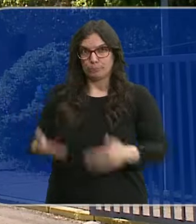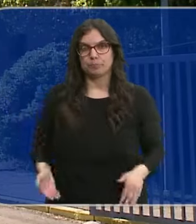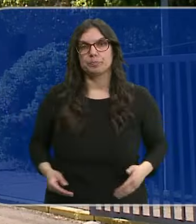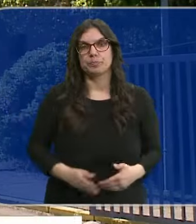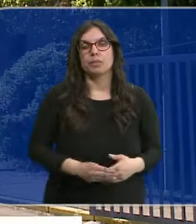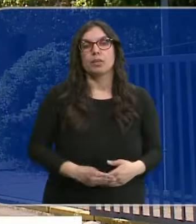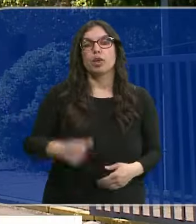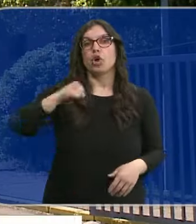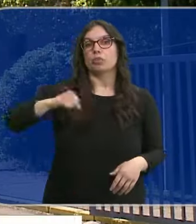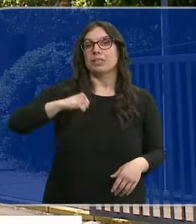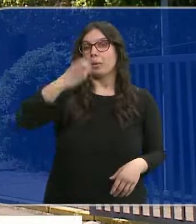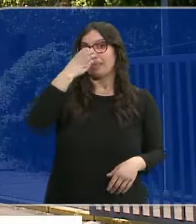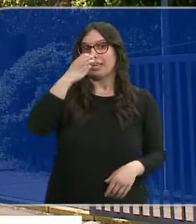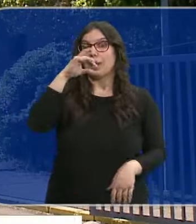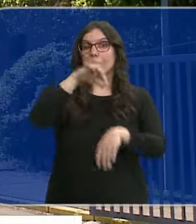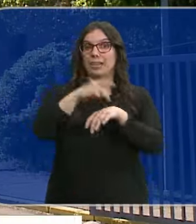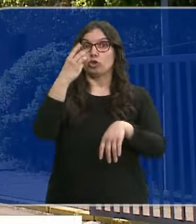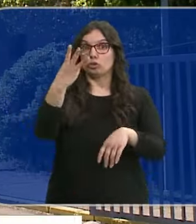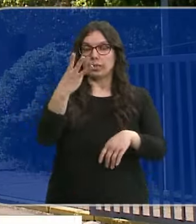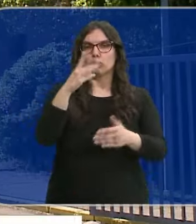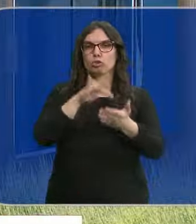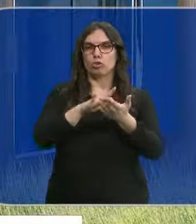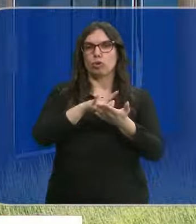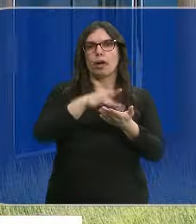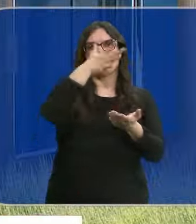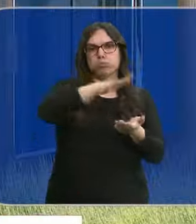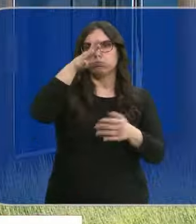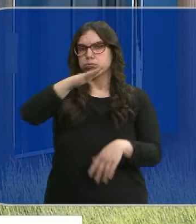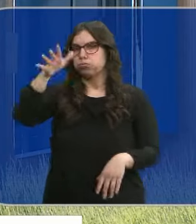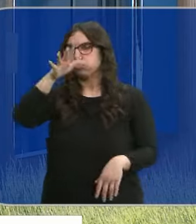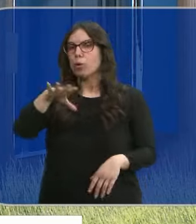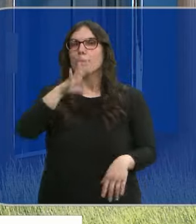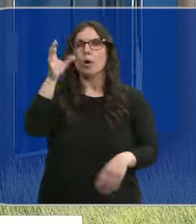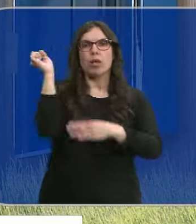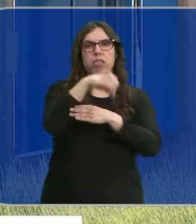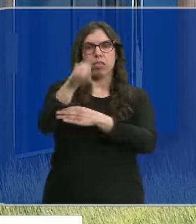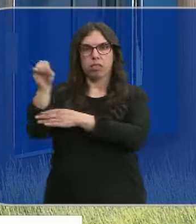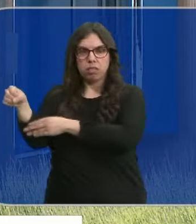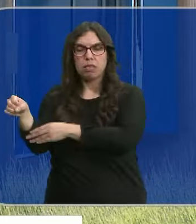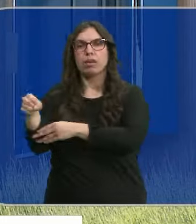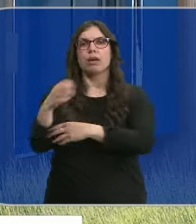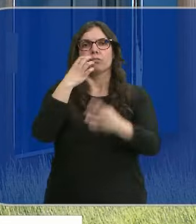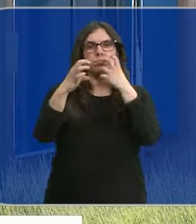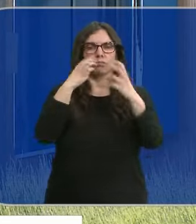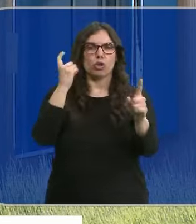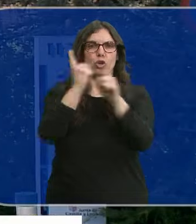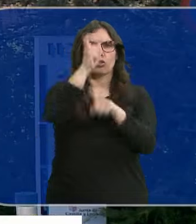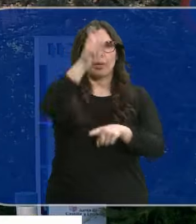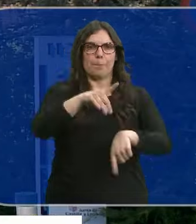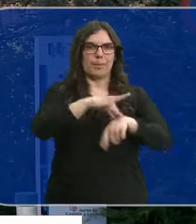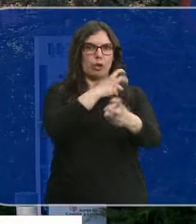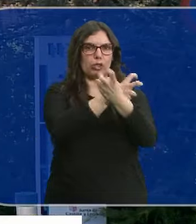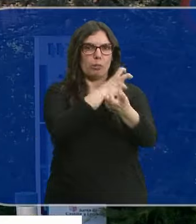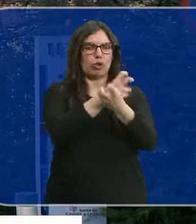Tres médicos del Hospital de Medina del Campo en Valladolid han sido encausados por desoír las denuncias y quejas de varios sanitarios contra un traumatólogo